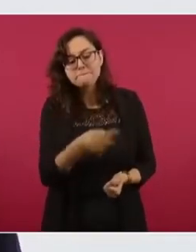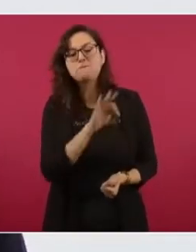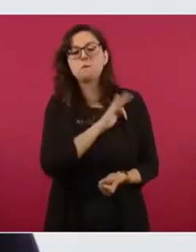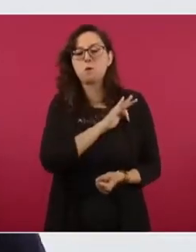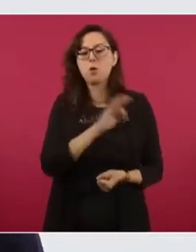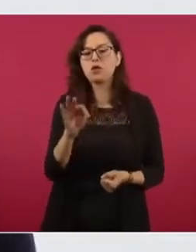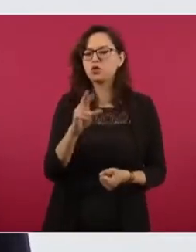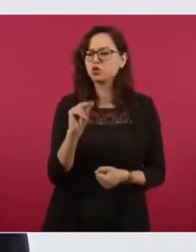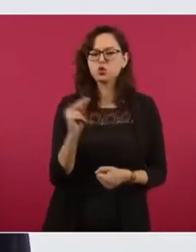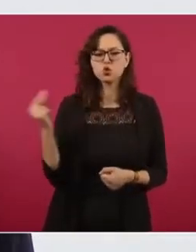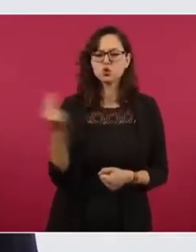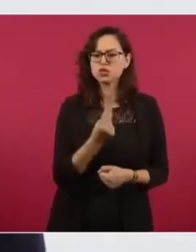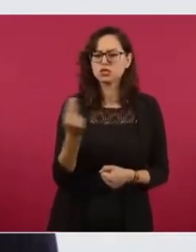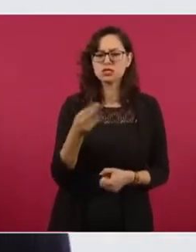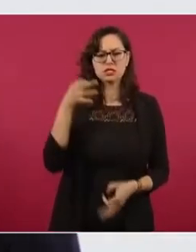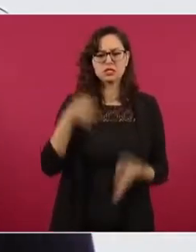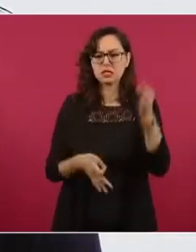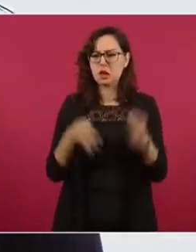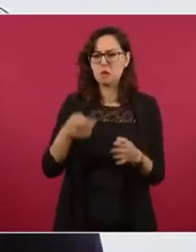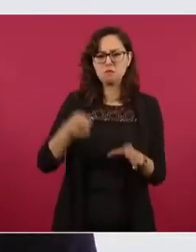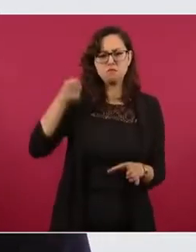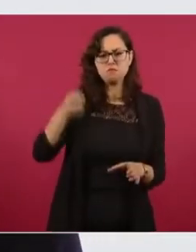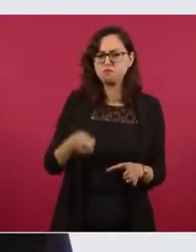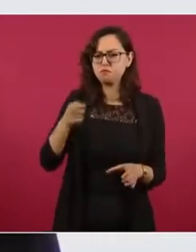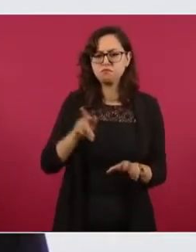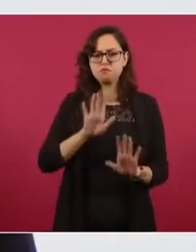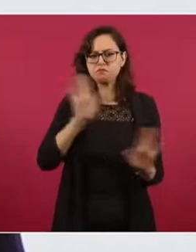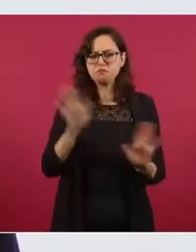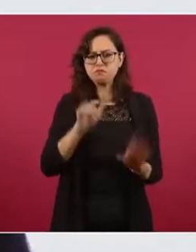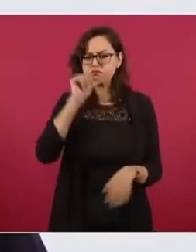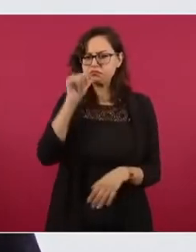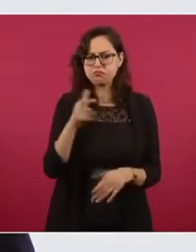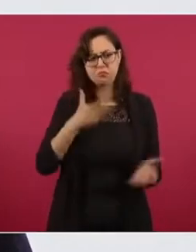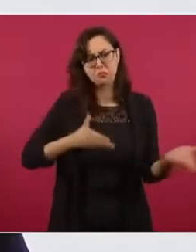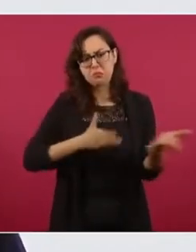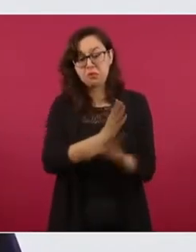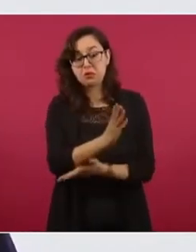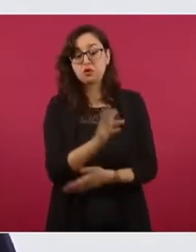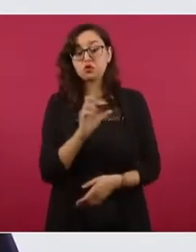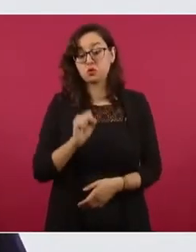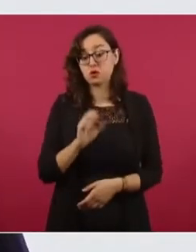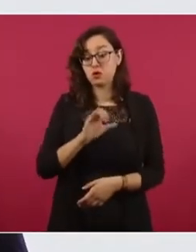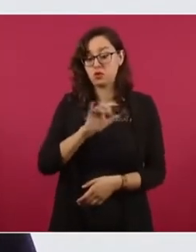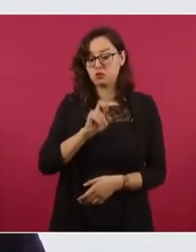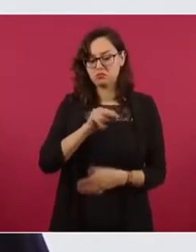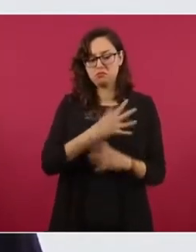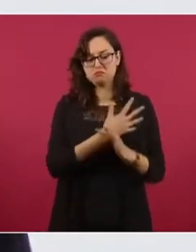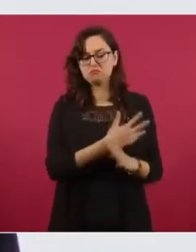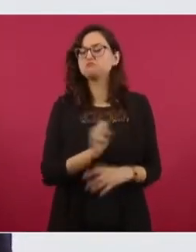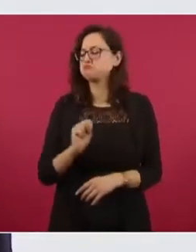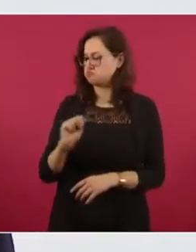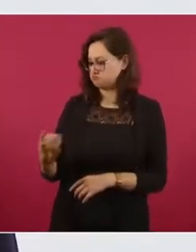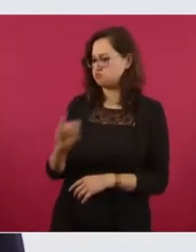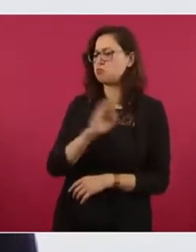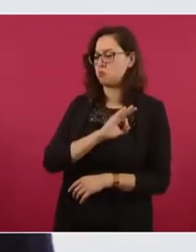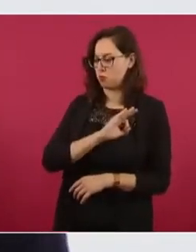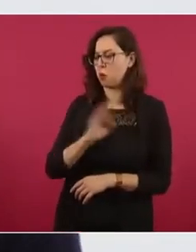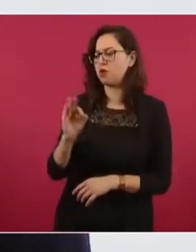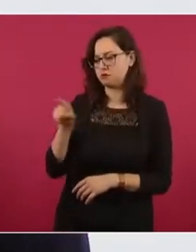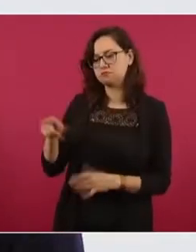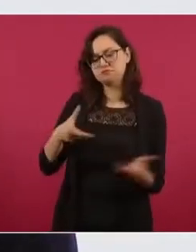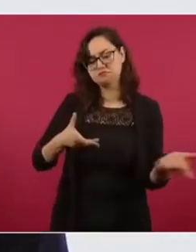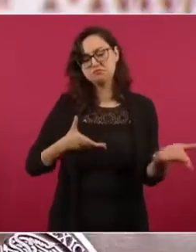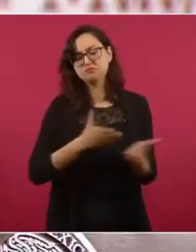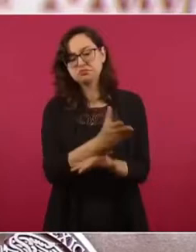lo reconoció la Suprema Corte de Justicia de la Nación. La primera sala de la Corte aprobó una jurisprudencia que